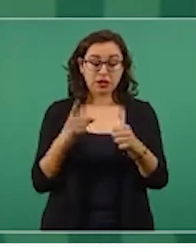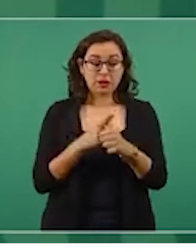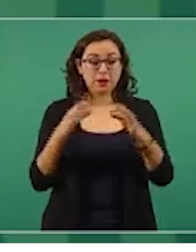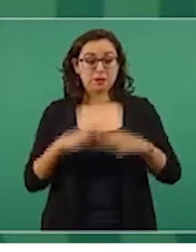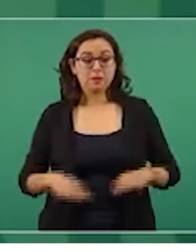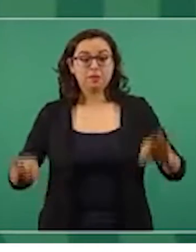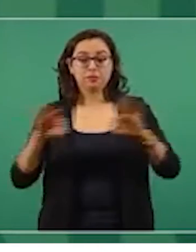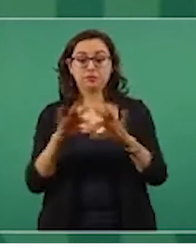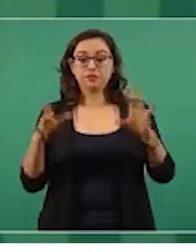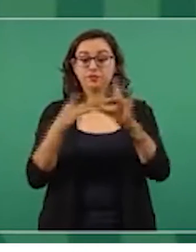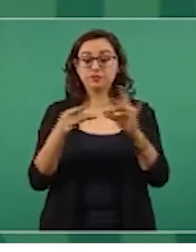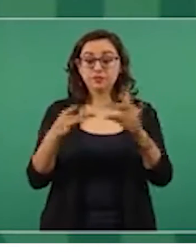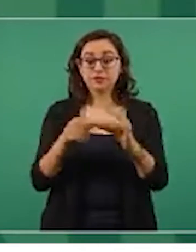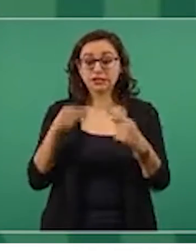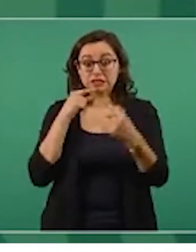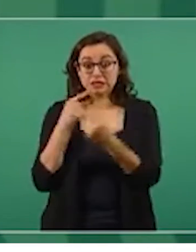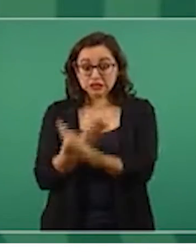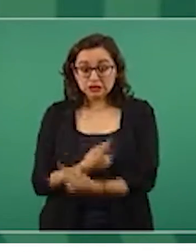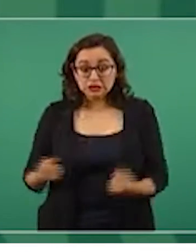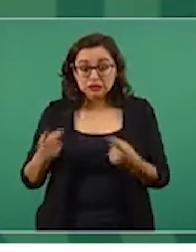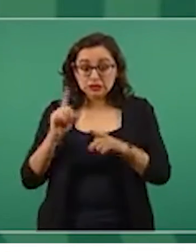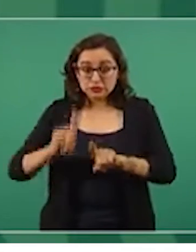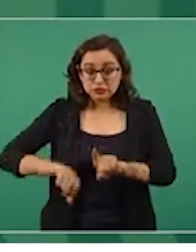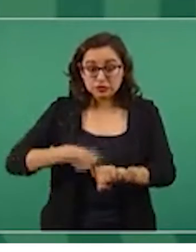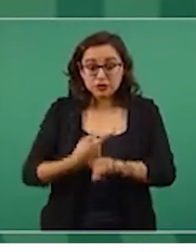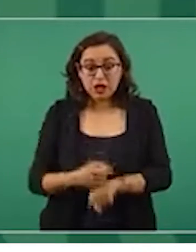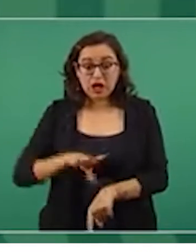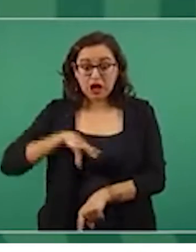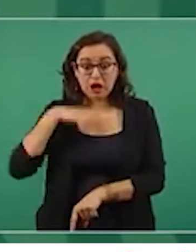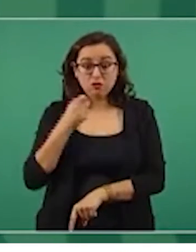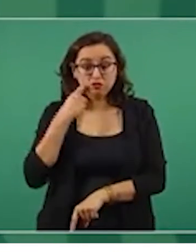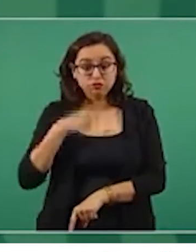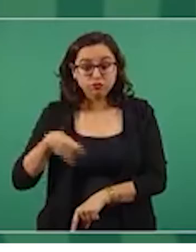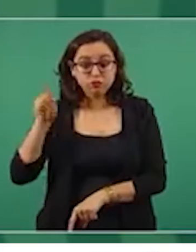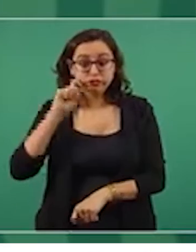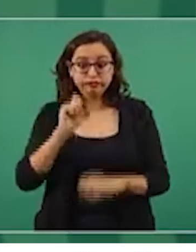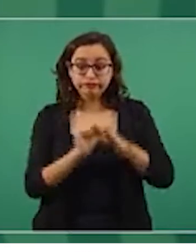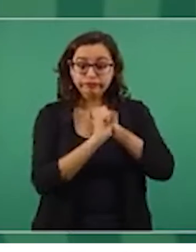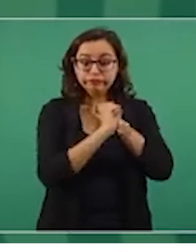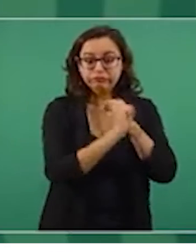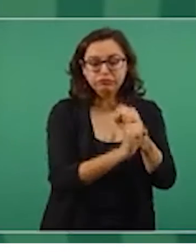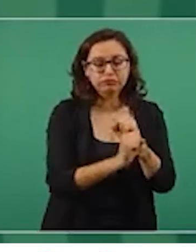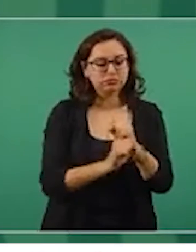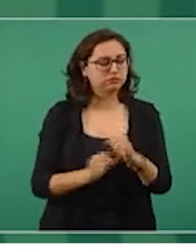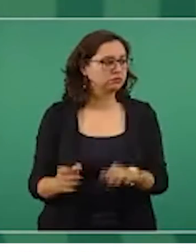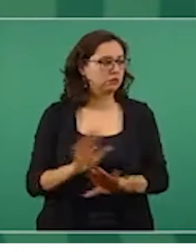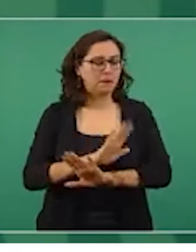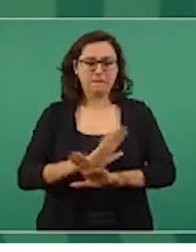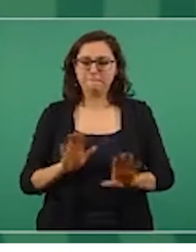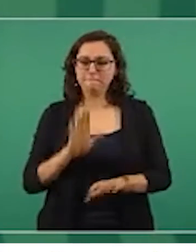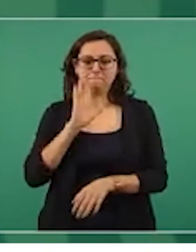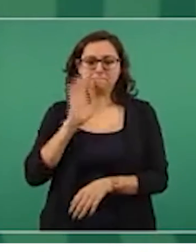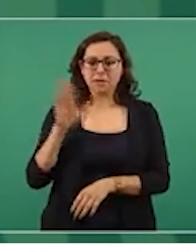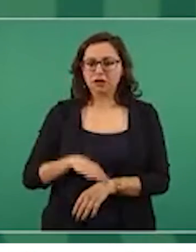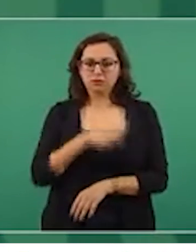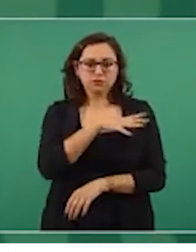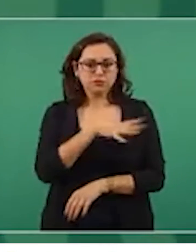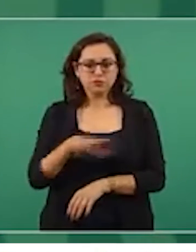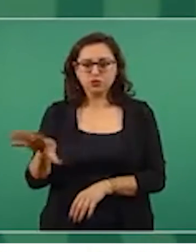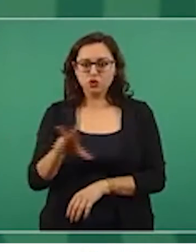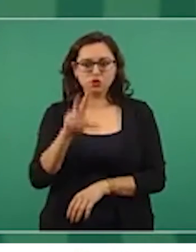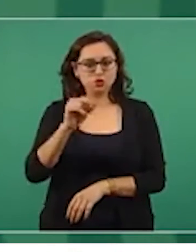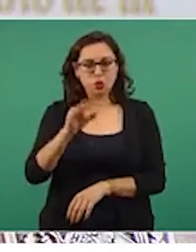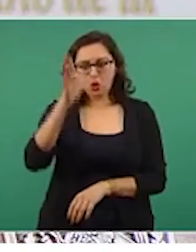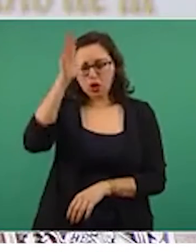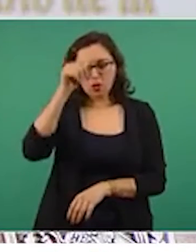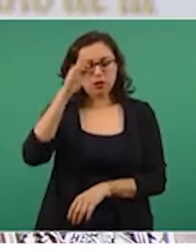agresiones a niñas, a niños. Y sí, la Secretaría de Seguridad